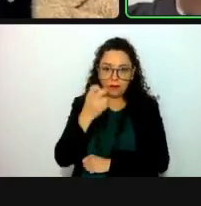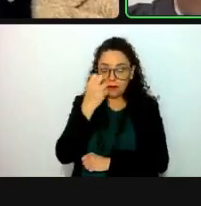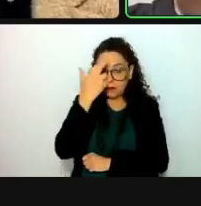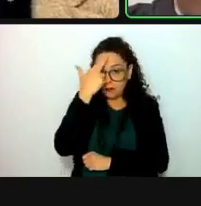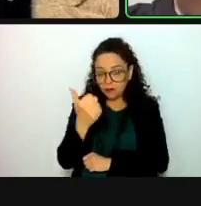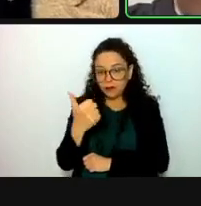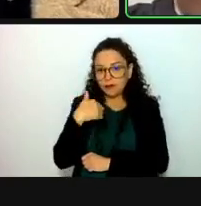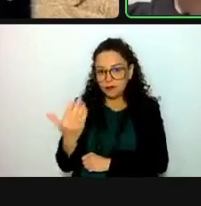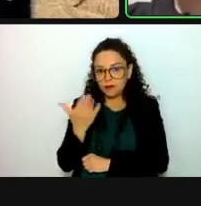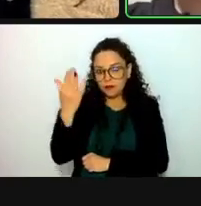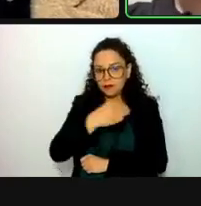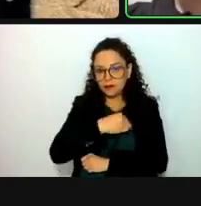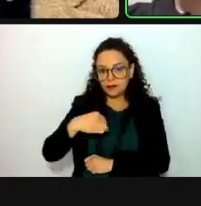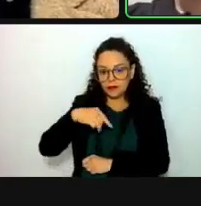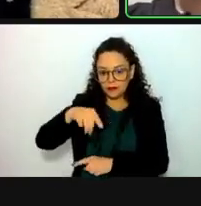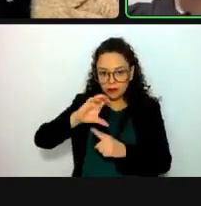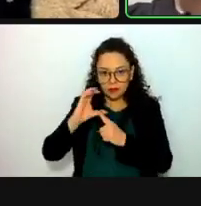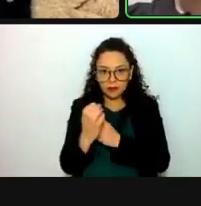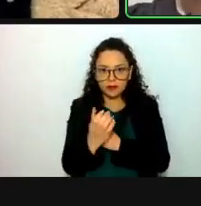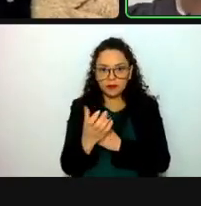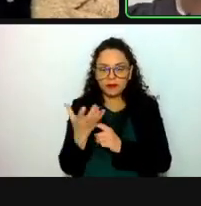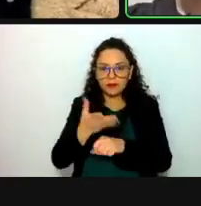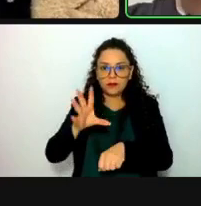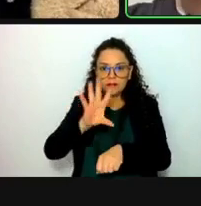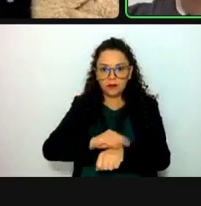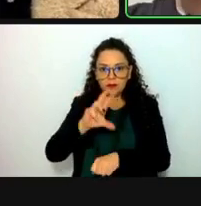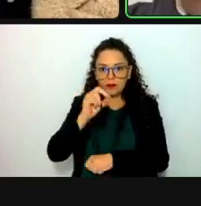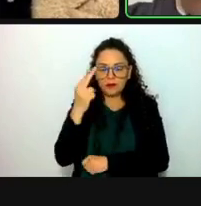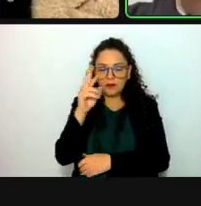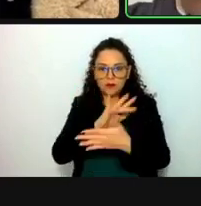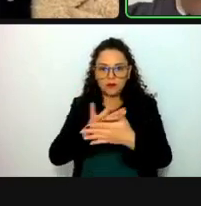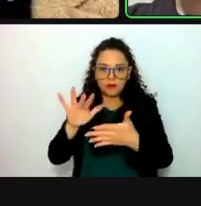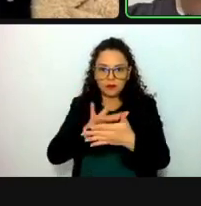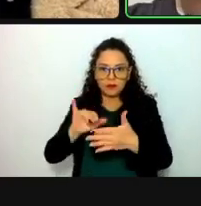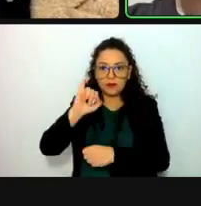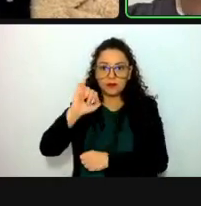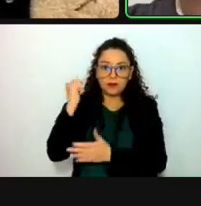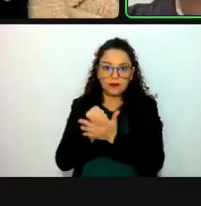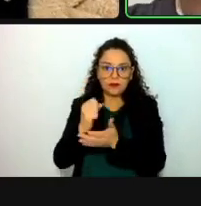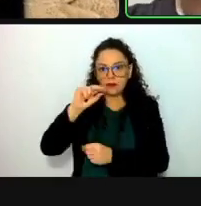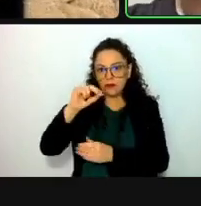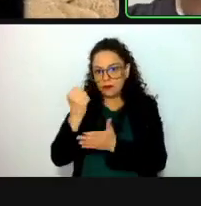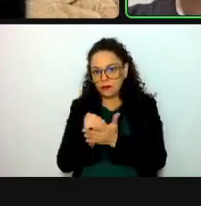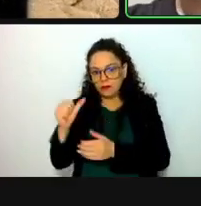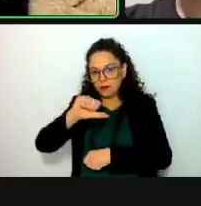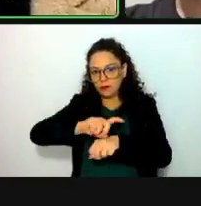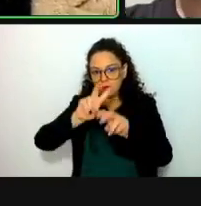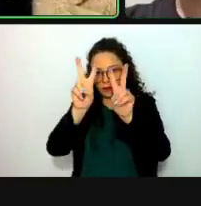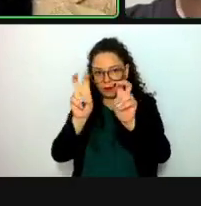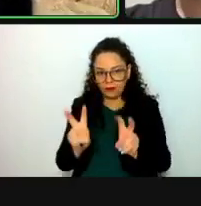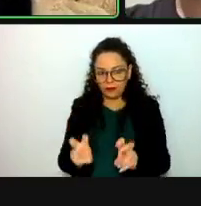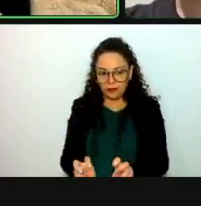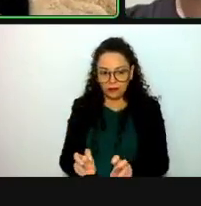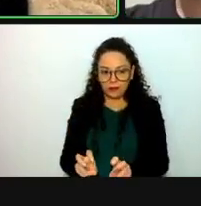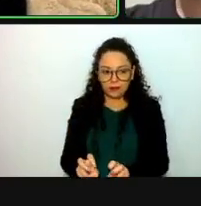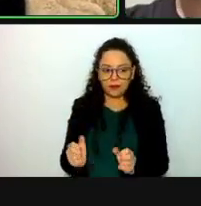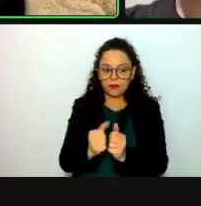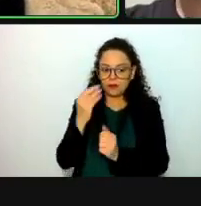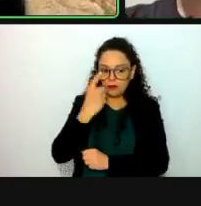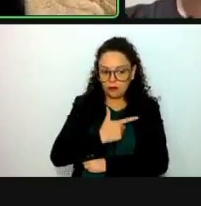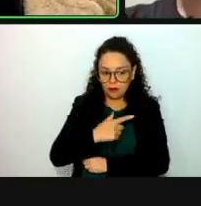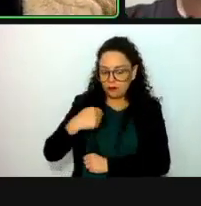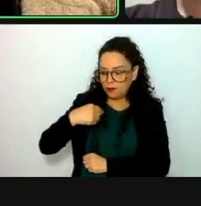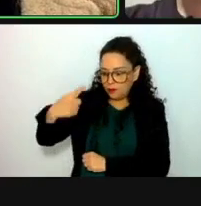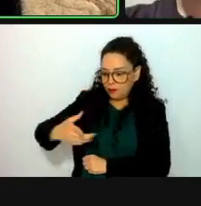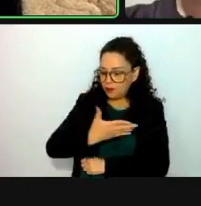integrantes de esta comisión si se dispensa la lectura y si es de aprobarse el orden del día. Con gusto. Por instrucciones de la presidencia, se